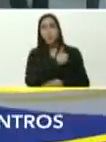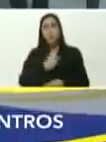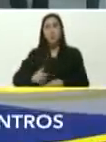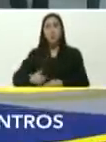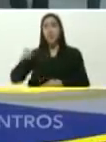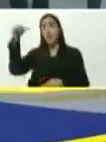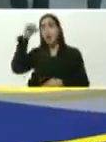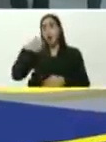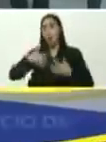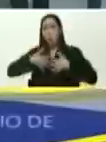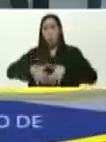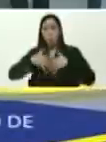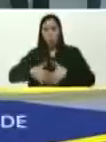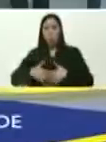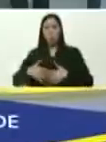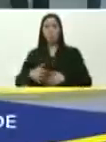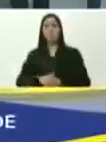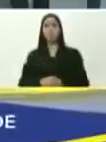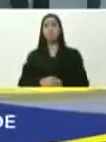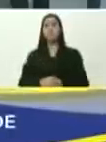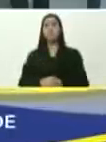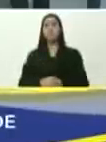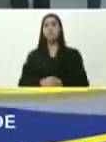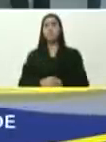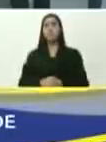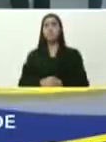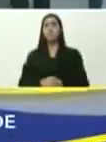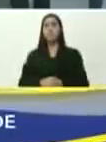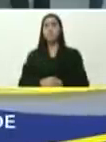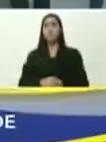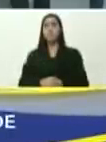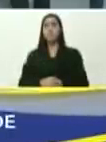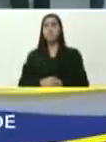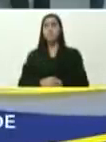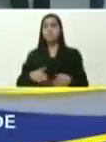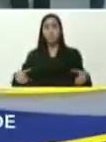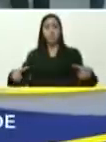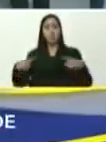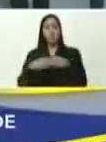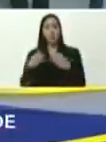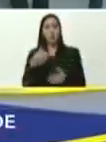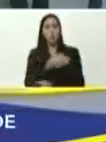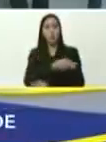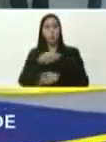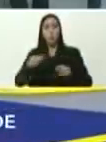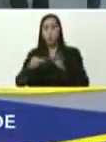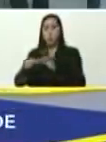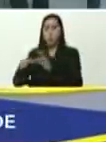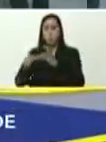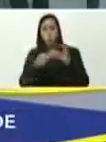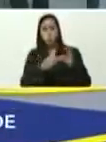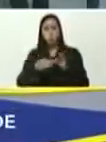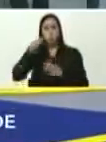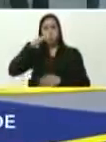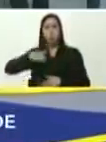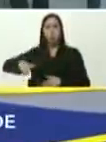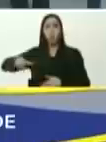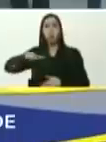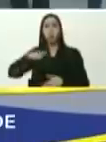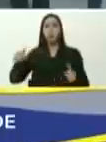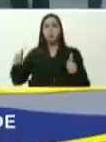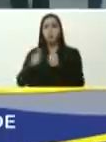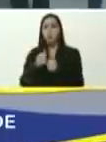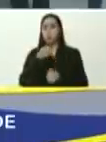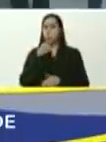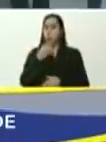Harold Clemente, están unidos, en perfecta, unión popular, que